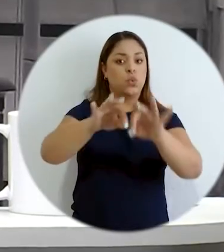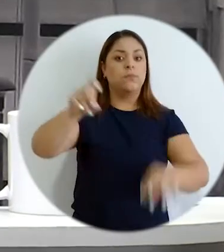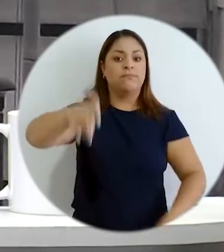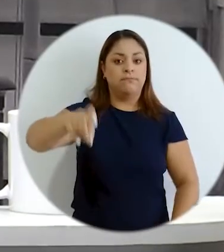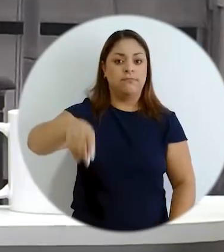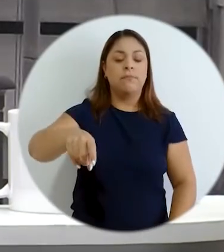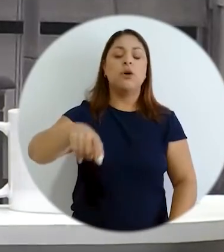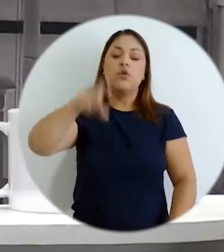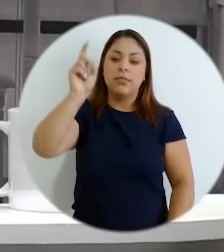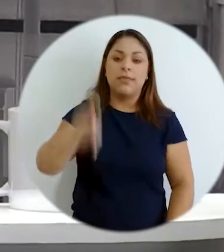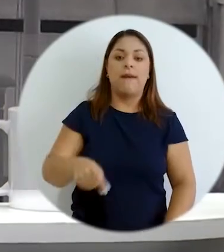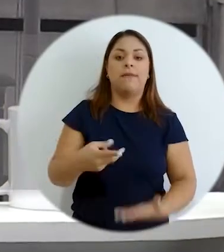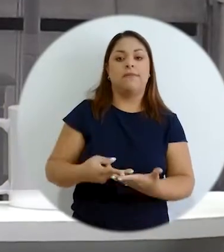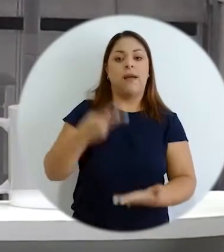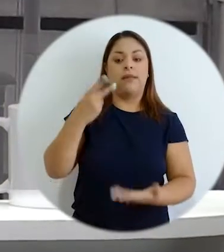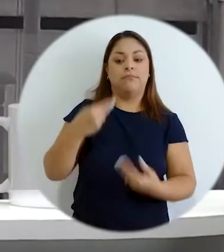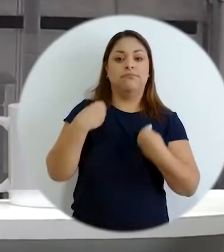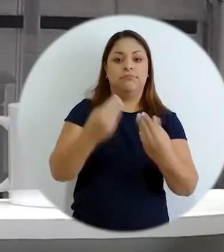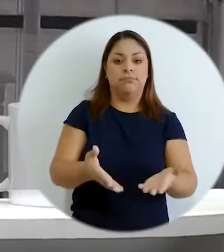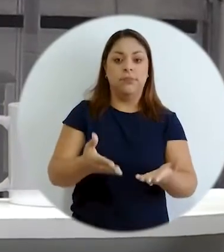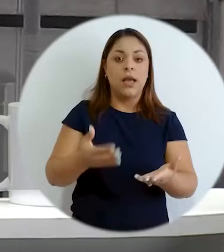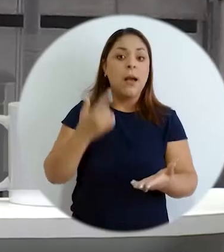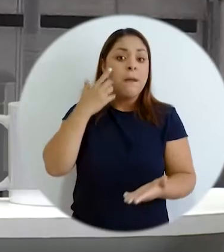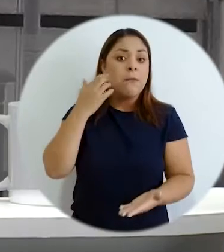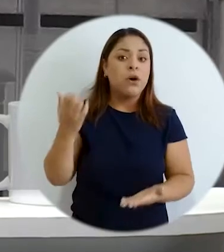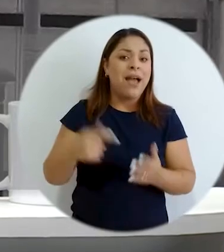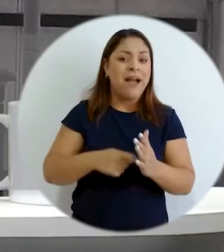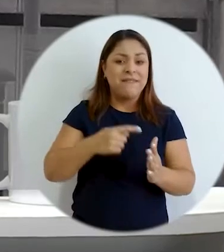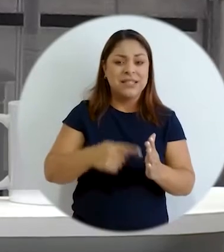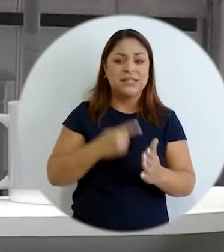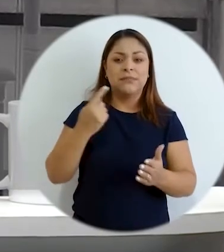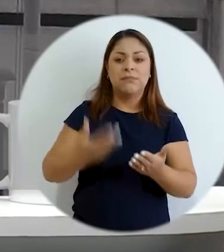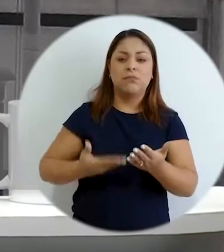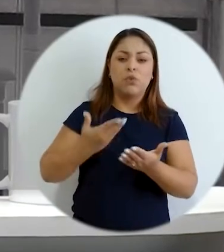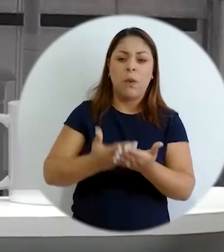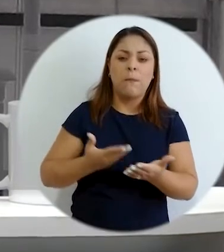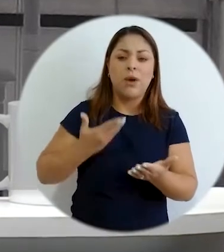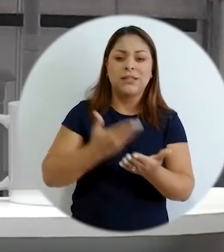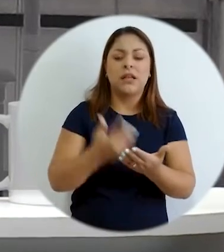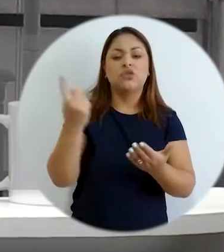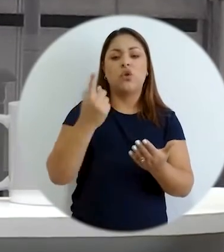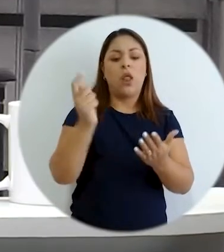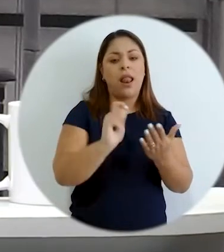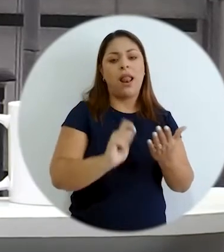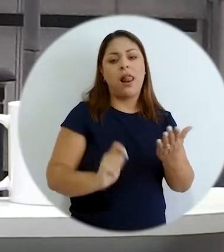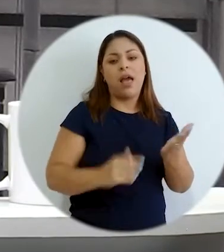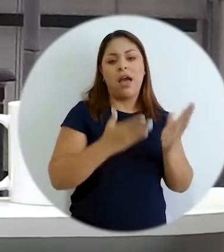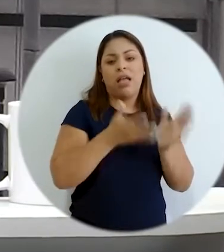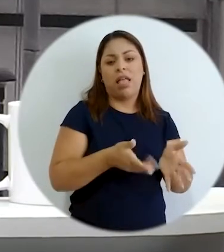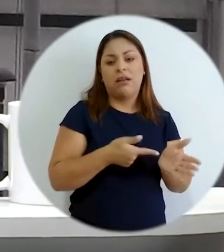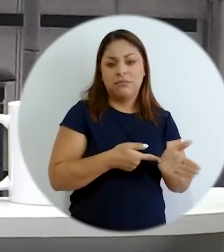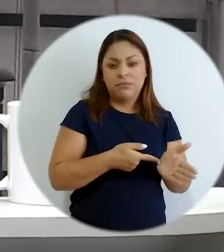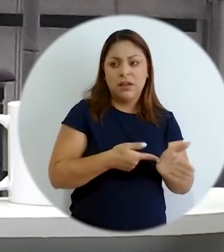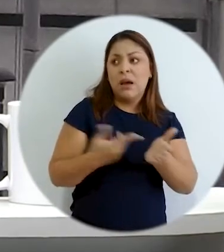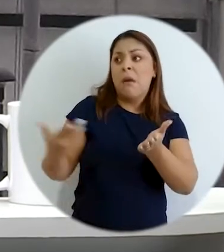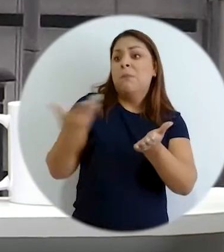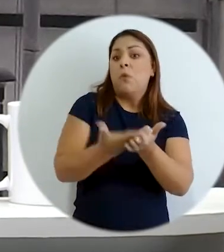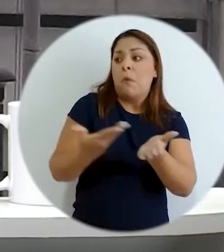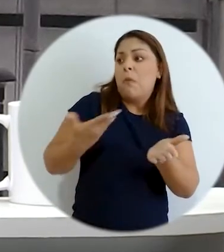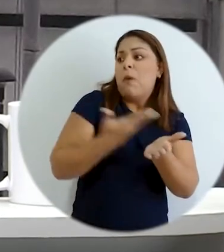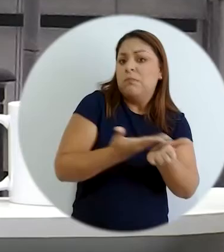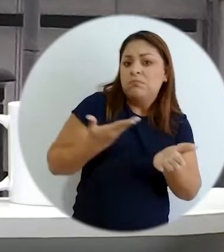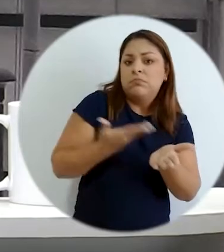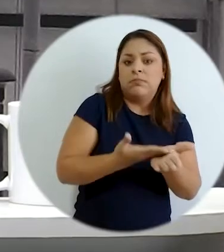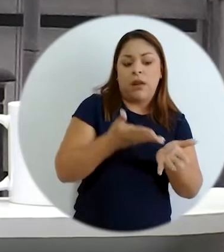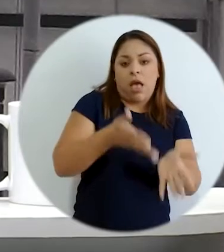necesarias pero hay que hacerlas valer porque a veces todas estas propuestas se quedan en el papel se proponen muchas cosas